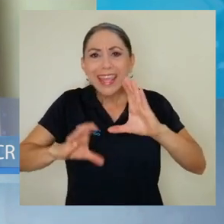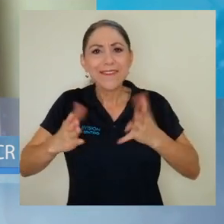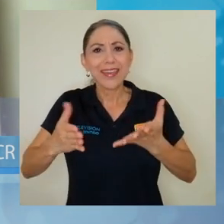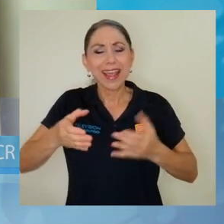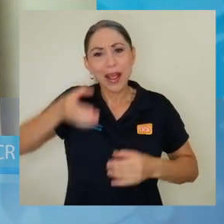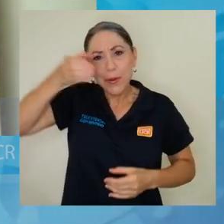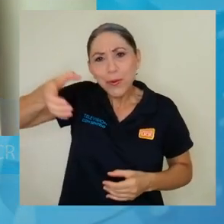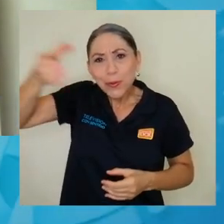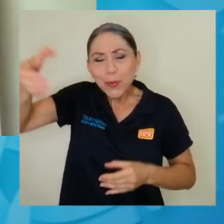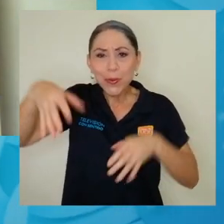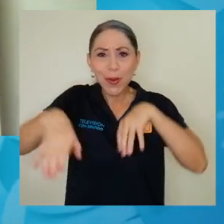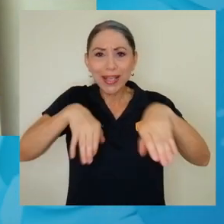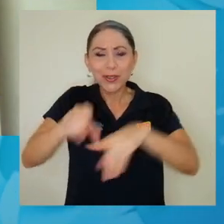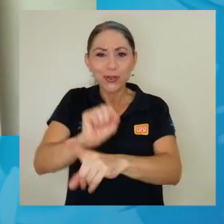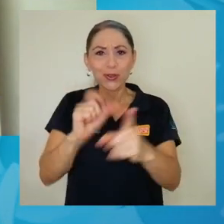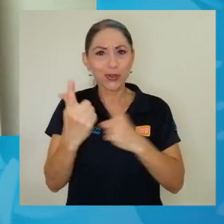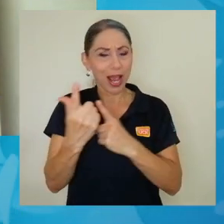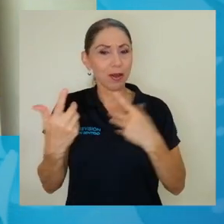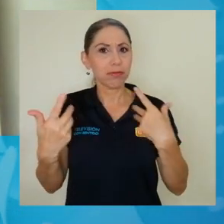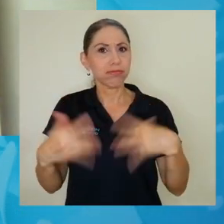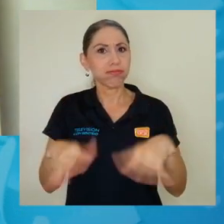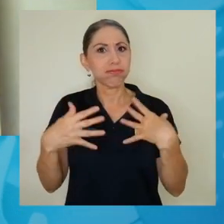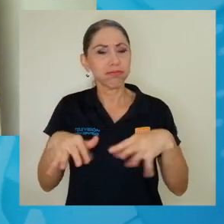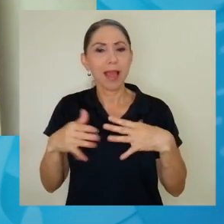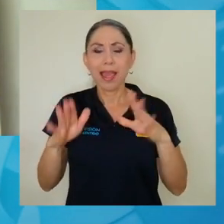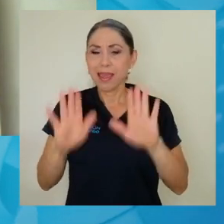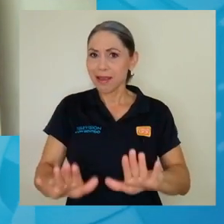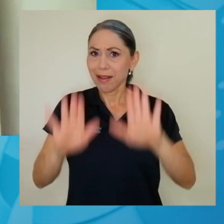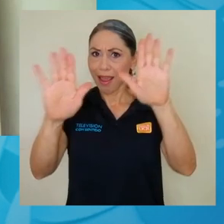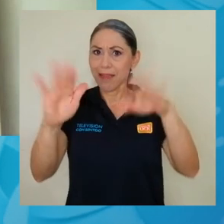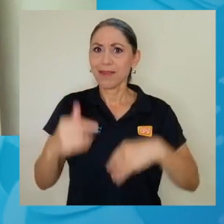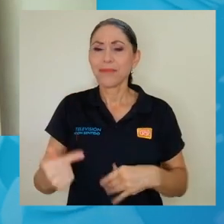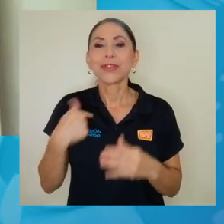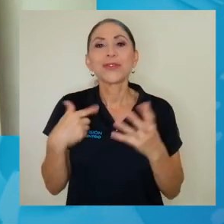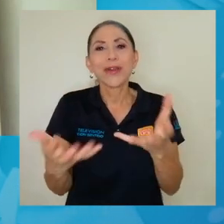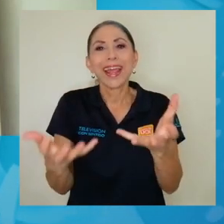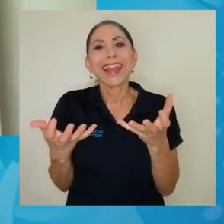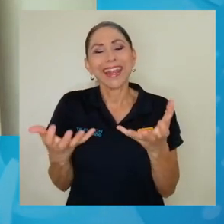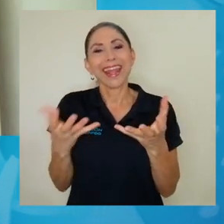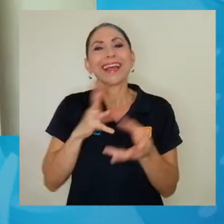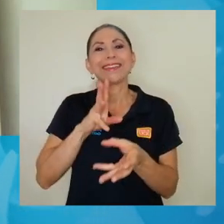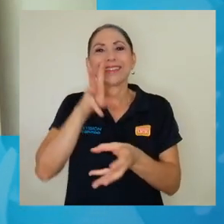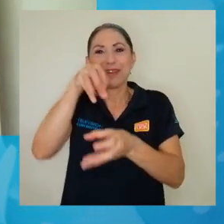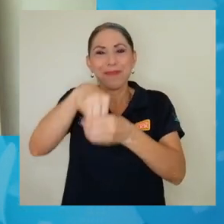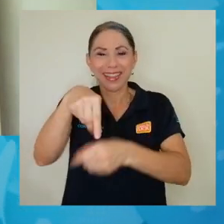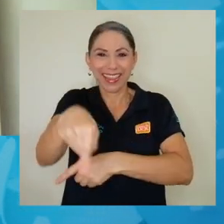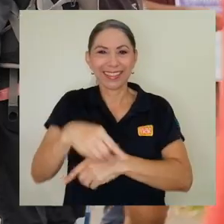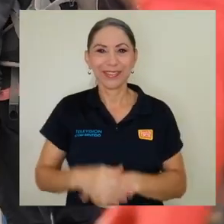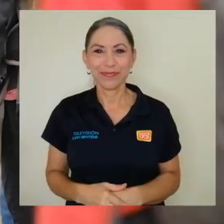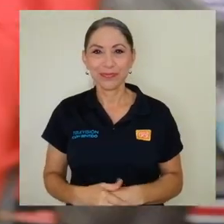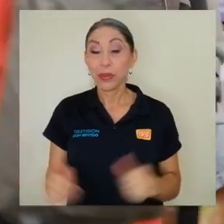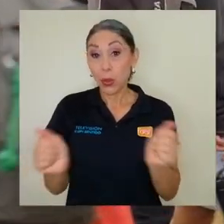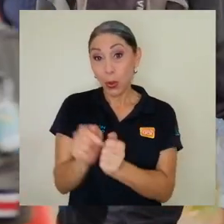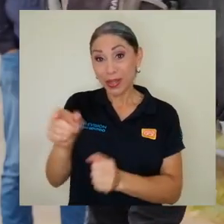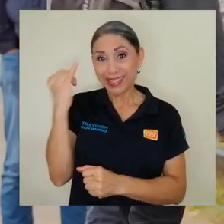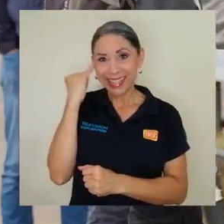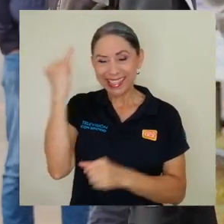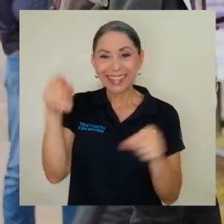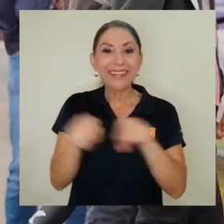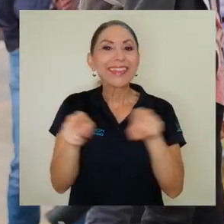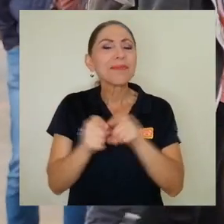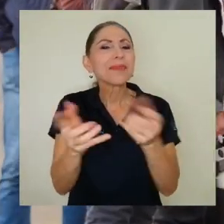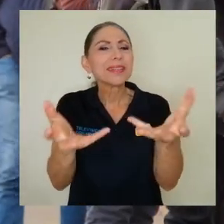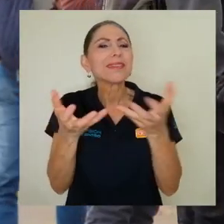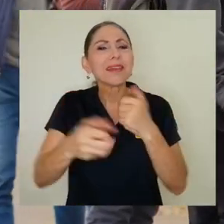de acción social en el país me parecía increíble y yo quería ser parte de esto. Con esta iniciativa